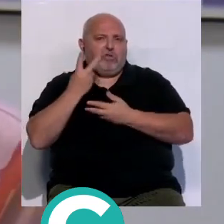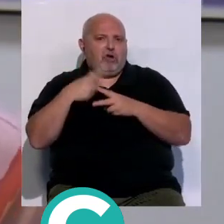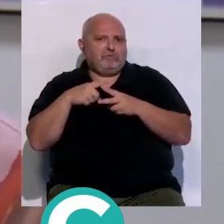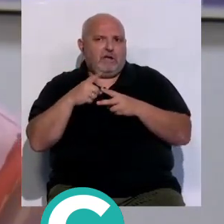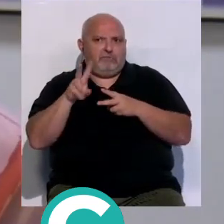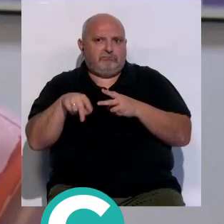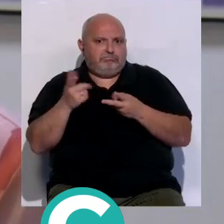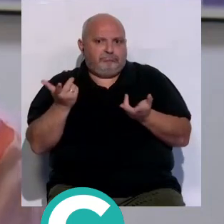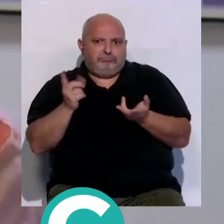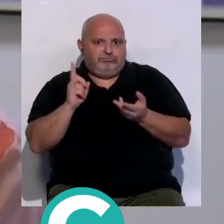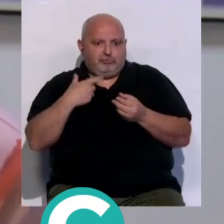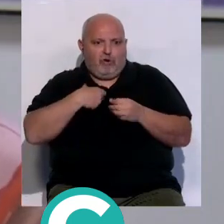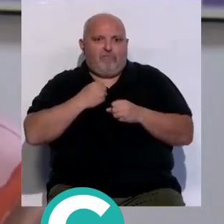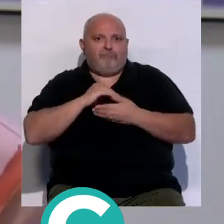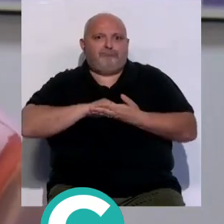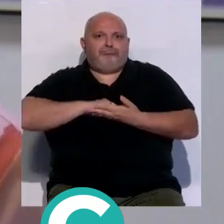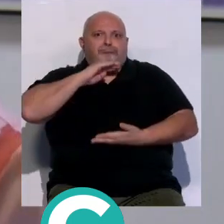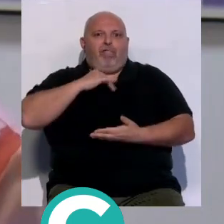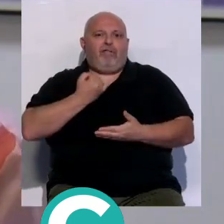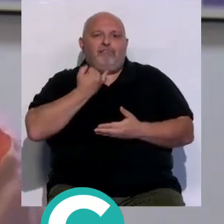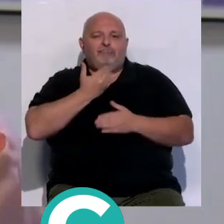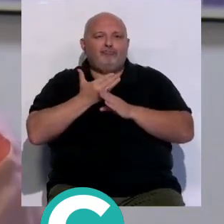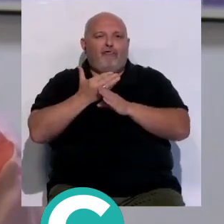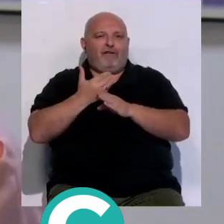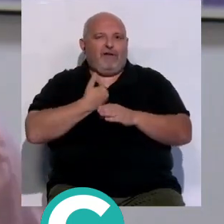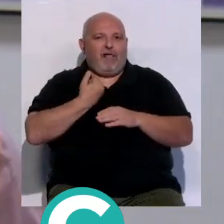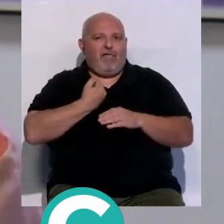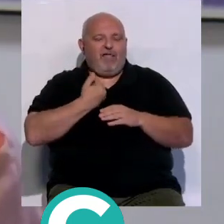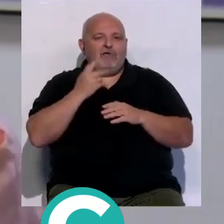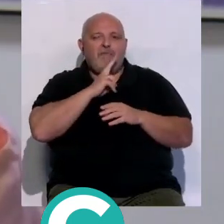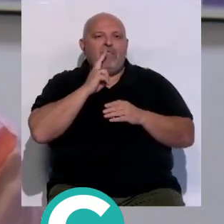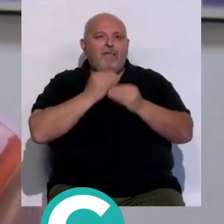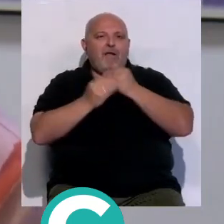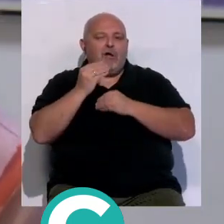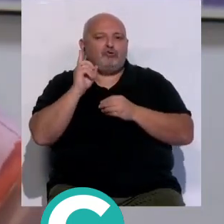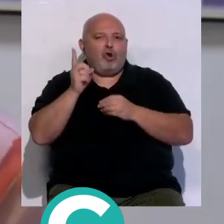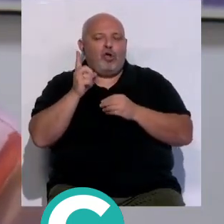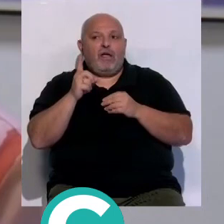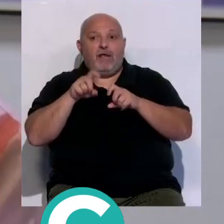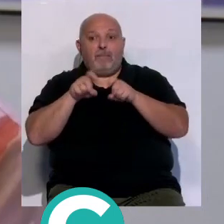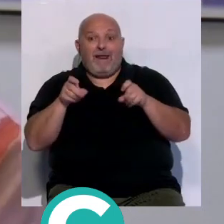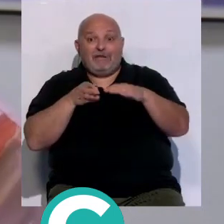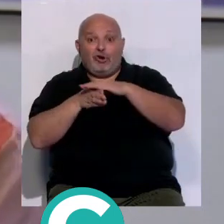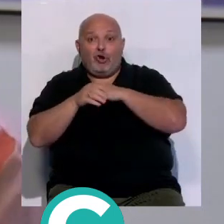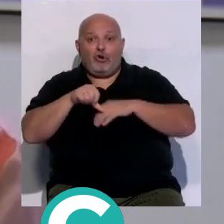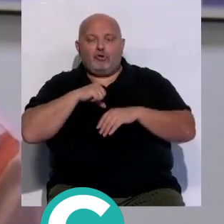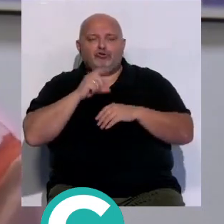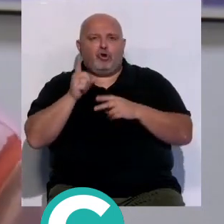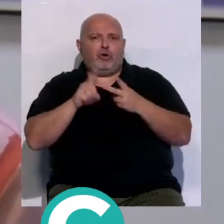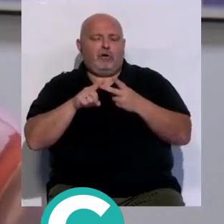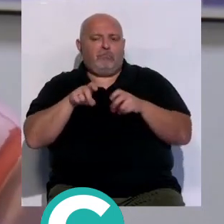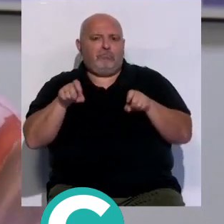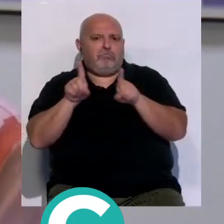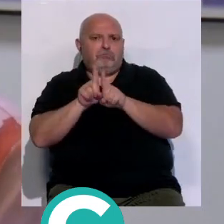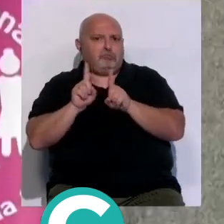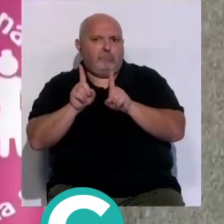cosas dos ámbitos de trabajo en atención primaria solo seguimos desarrollando el embarazo parto y puerperio y en el paritorio o en el hospital solo estamos en